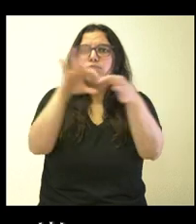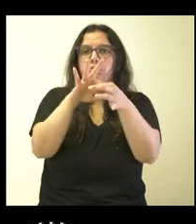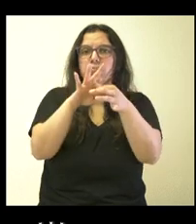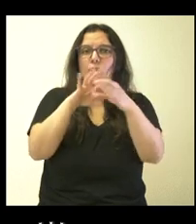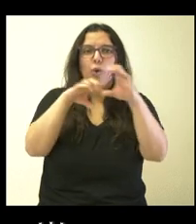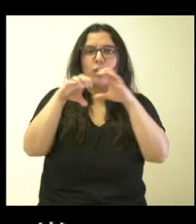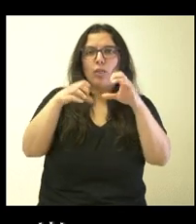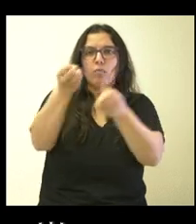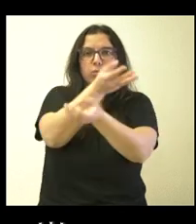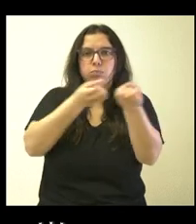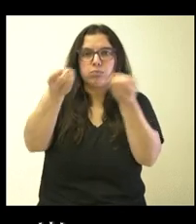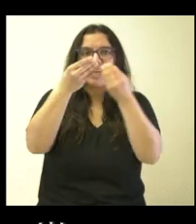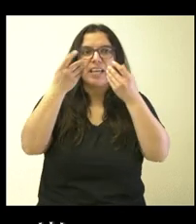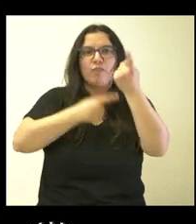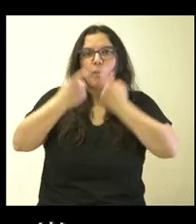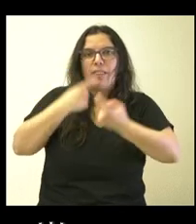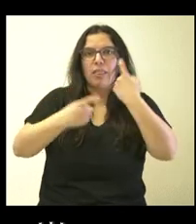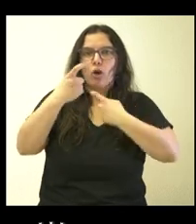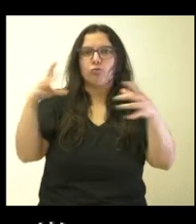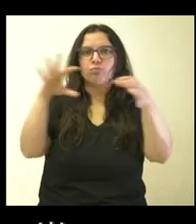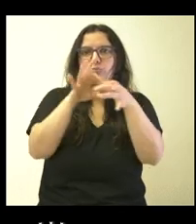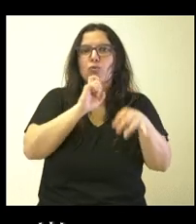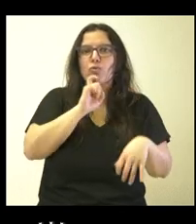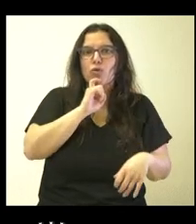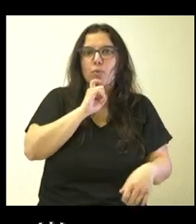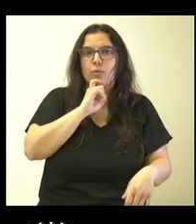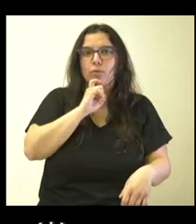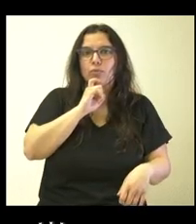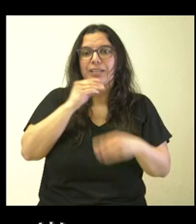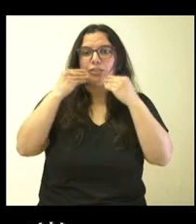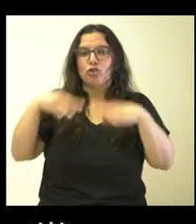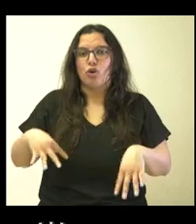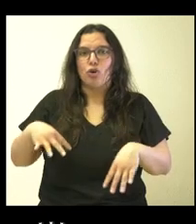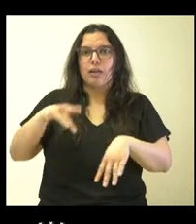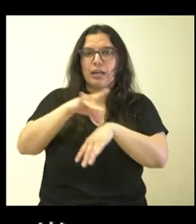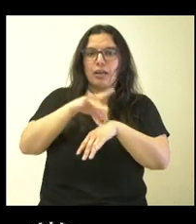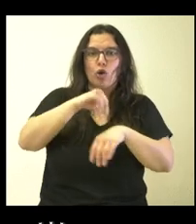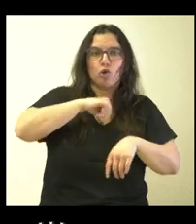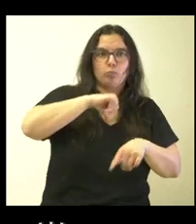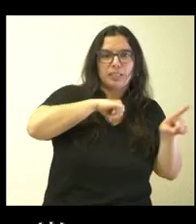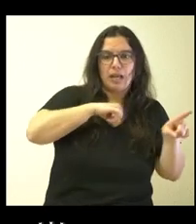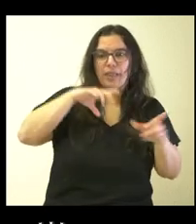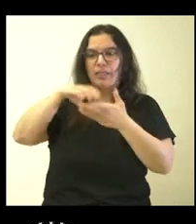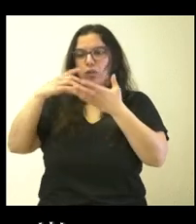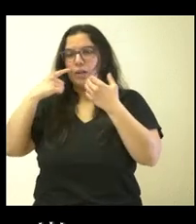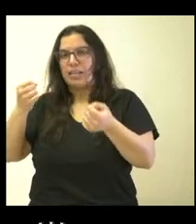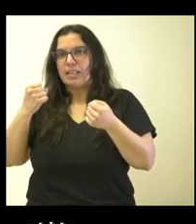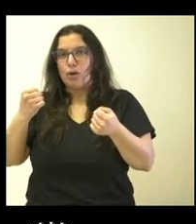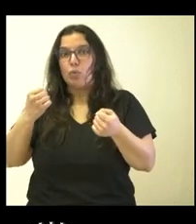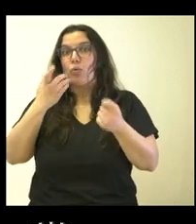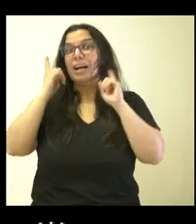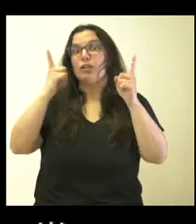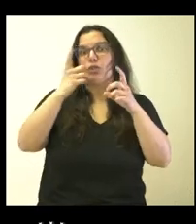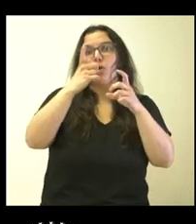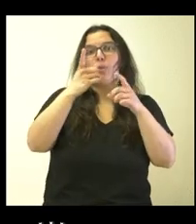unión, digamos, de los historiales clínicos, de hospitales, por un lado, de atención primaria, por el otro, en estos casos